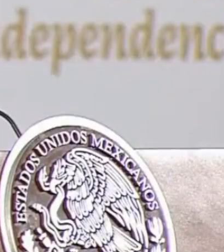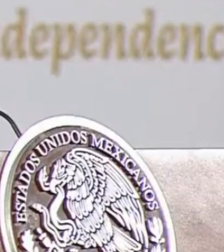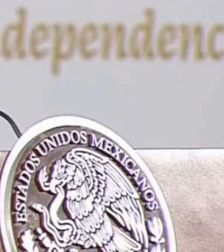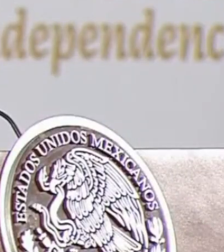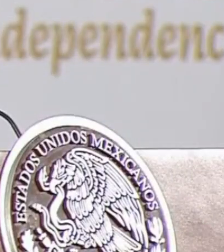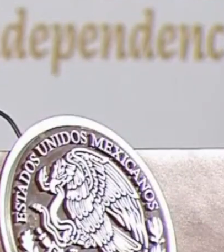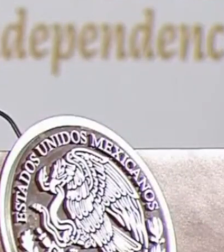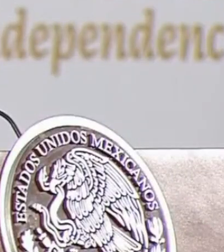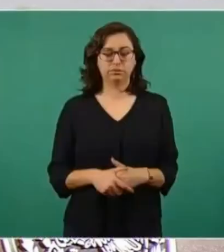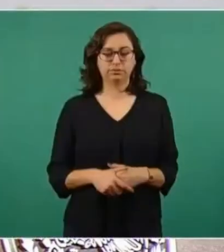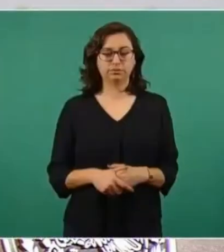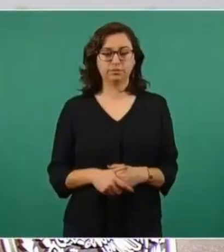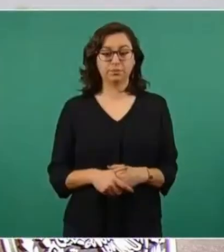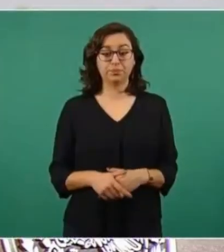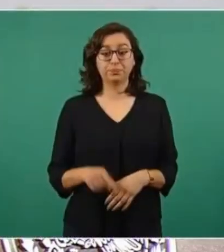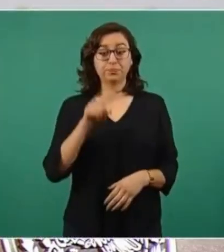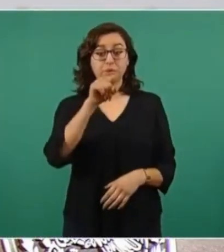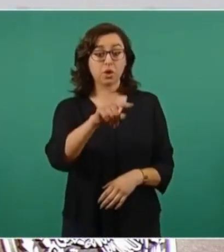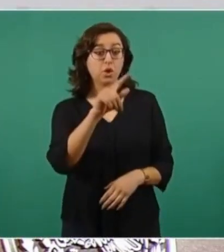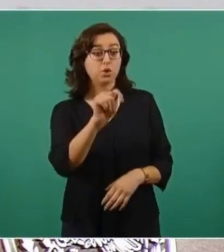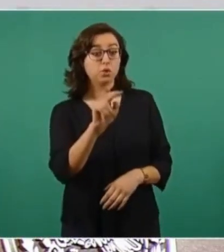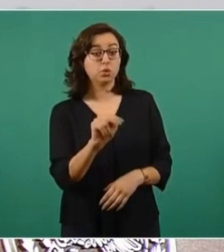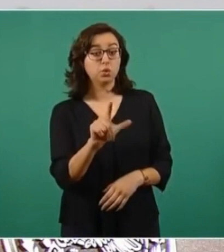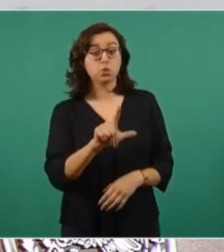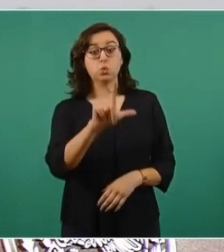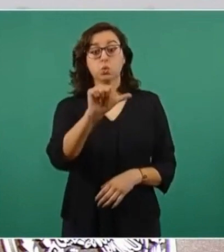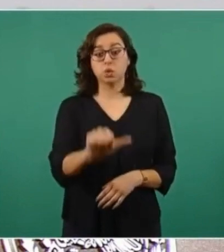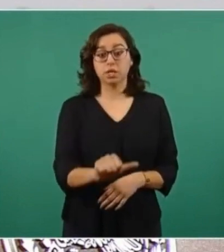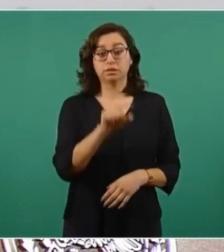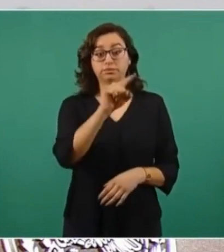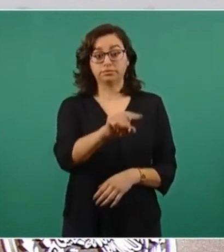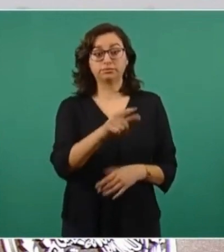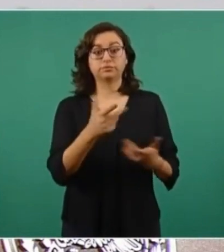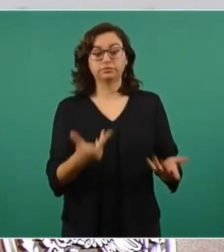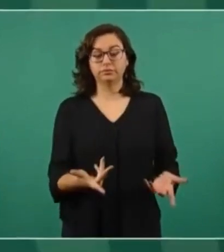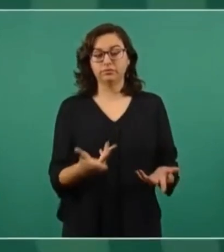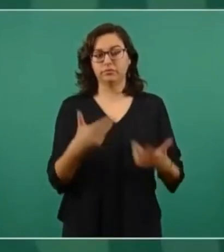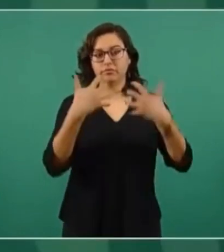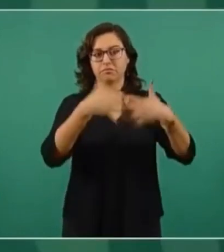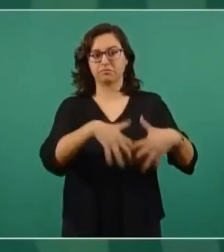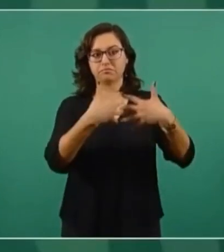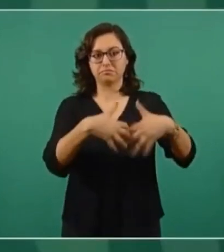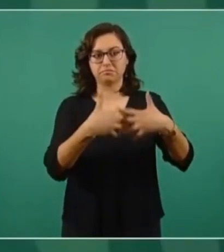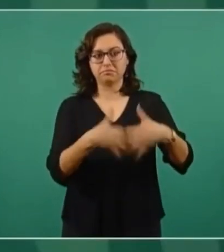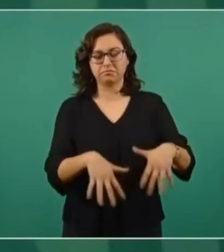en alrededor de 70 mil barriles.